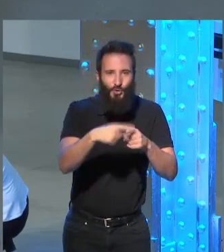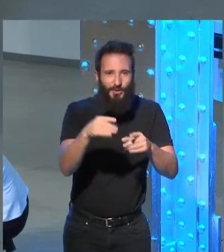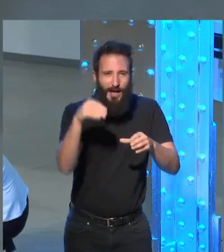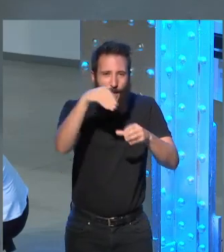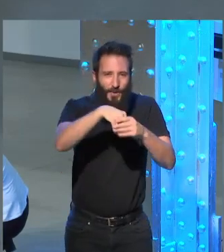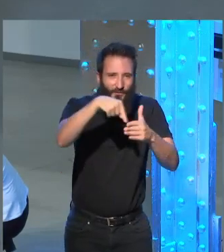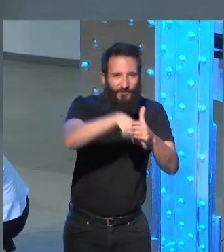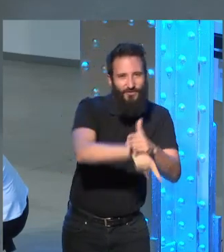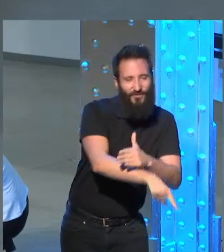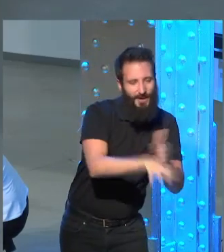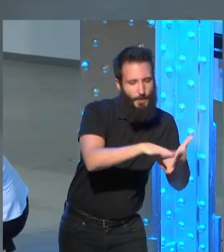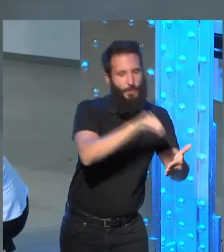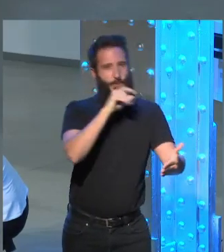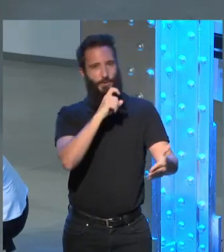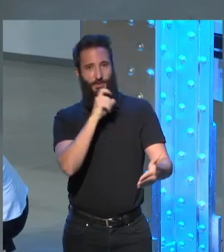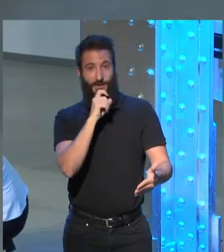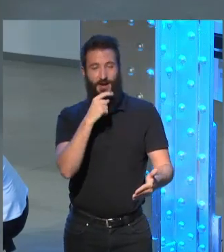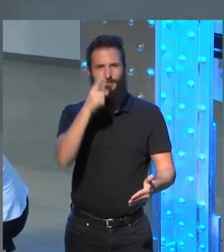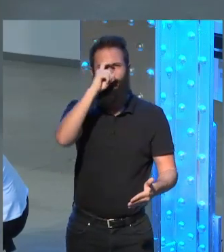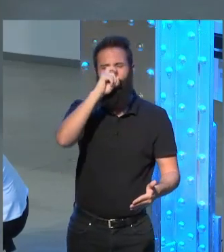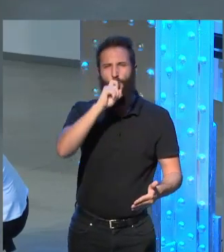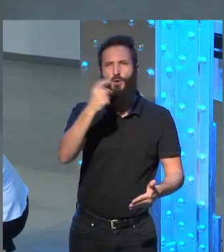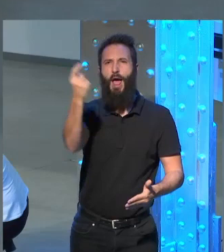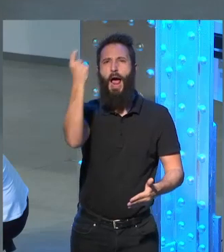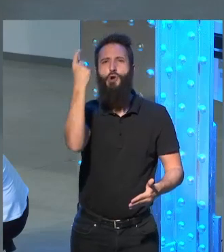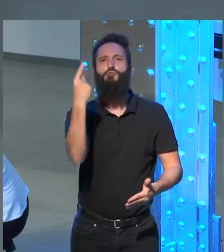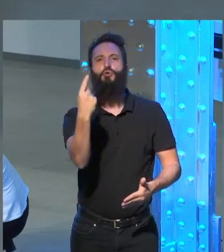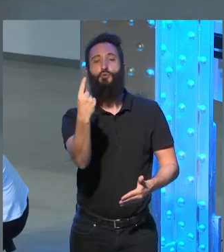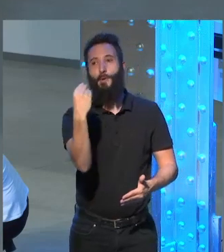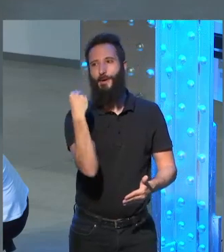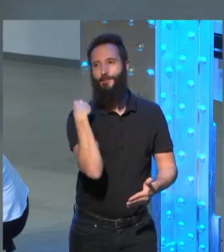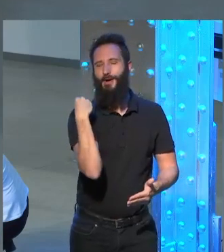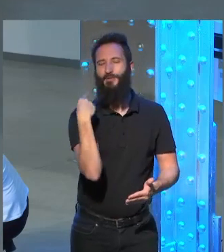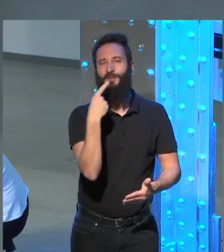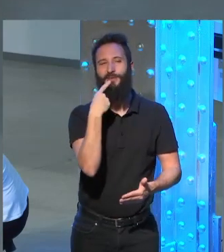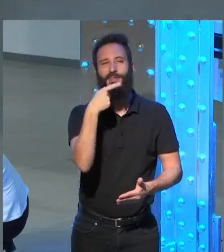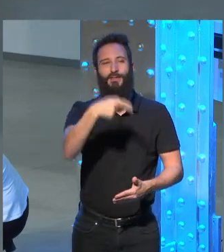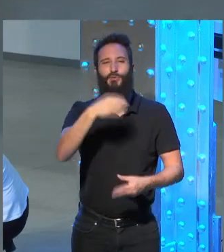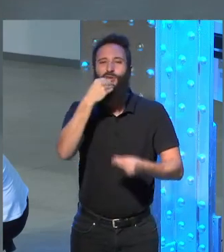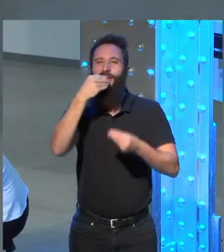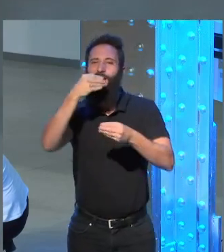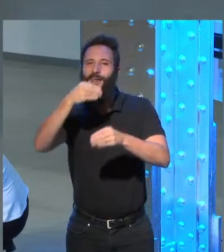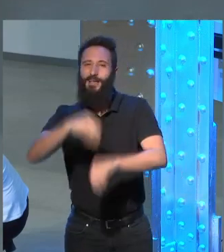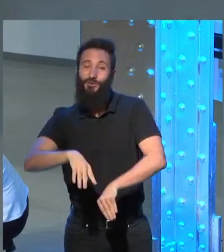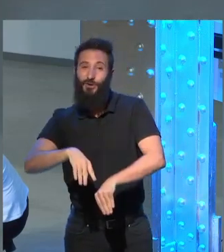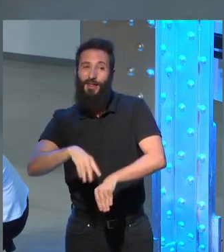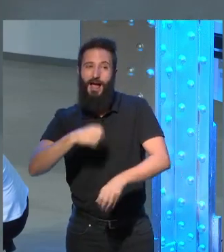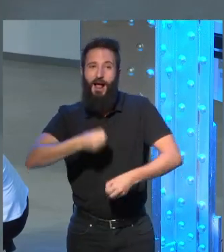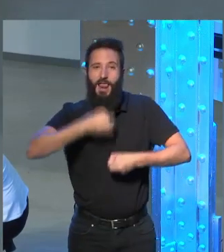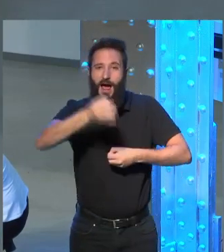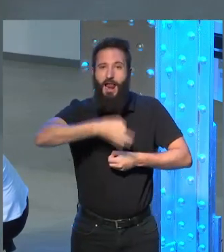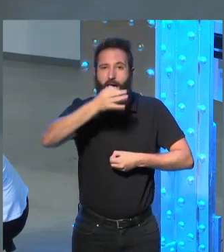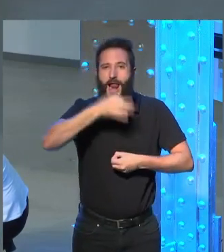el libro me acuerdo que uno de los alumnos me preguntó pero por qué no contó usted esa historia de una manera más clara